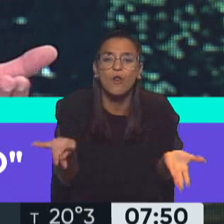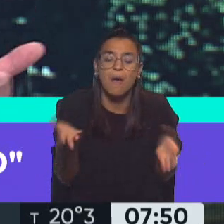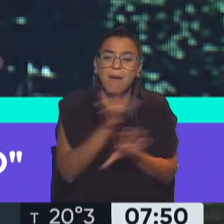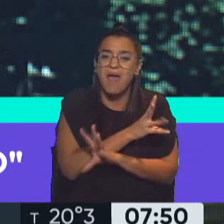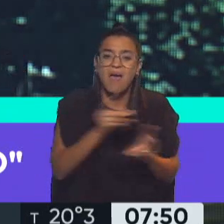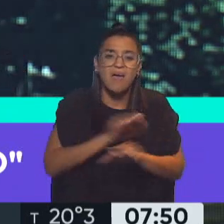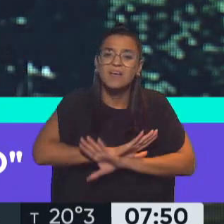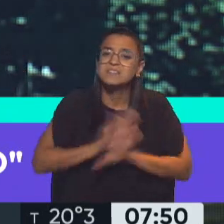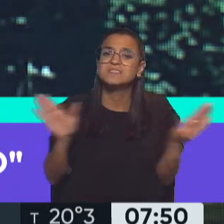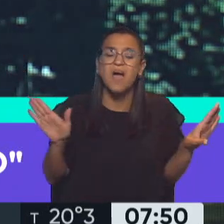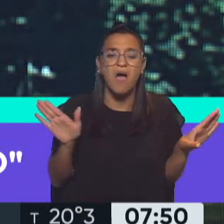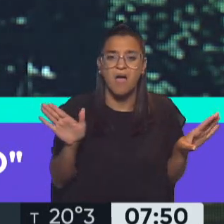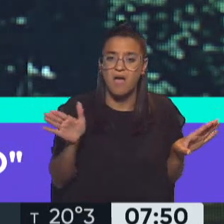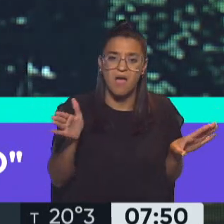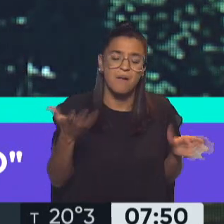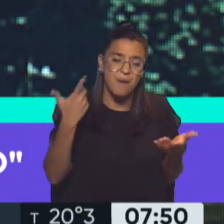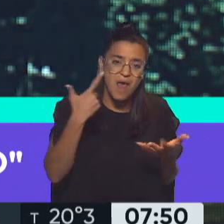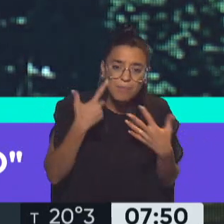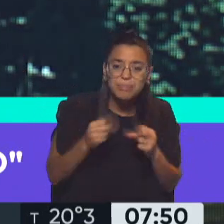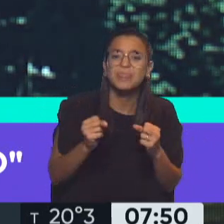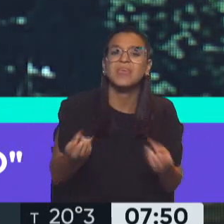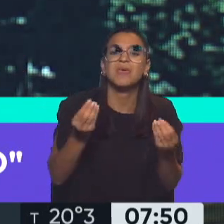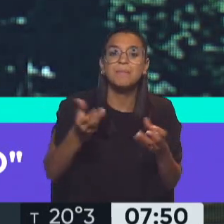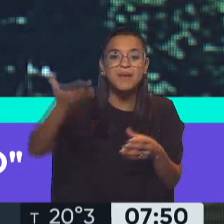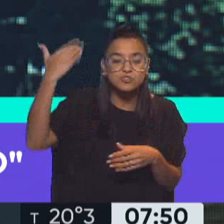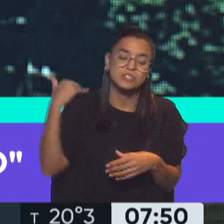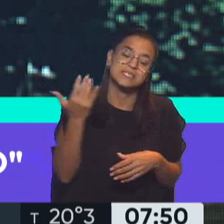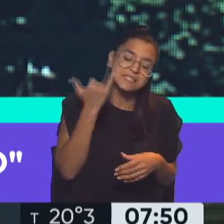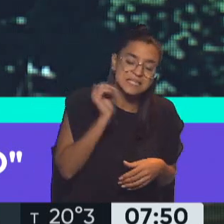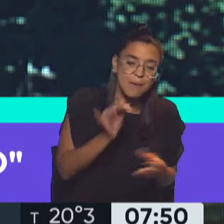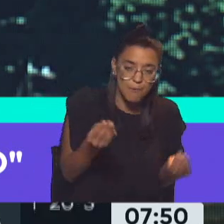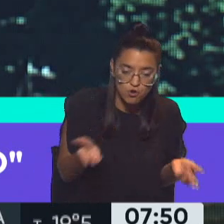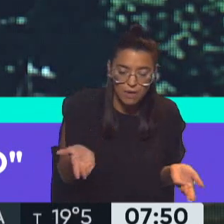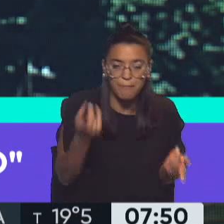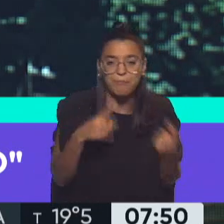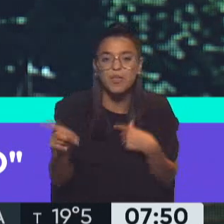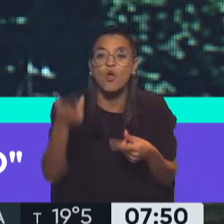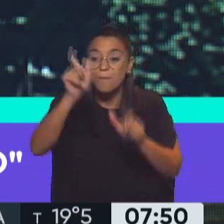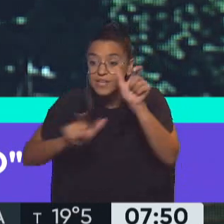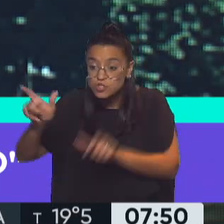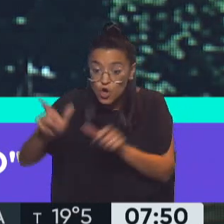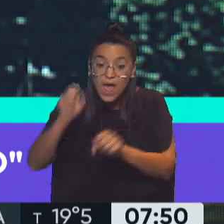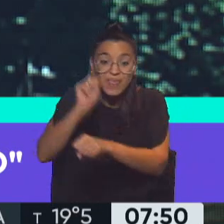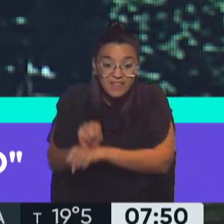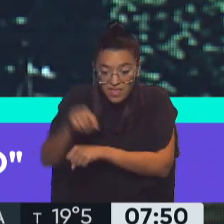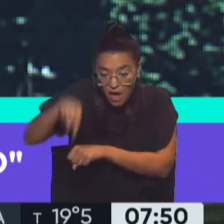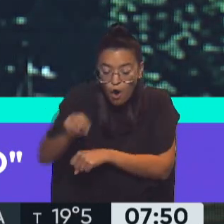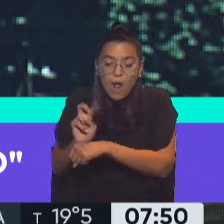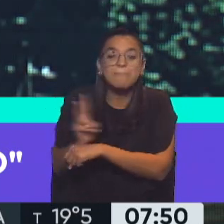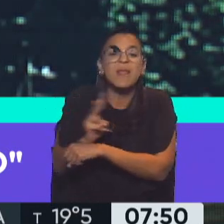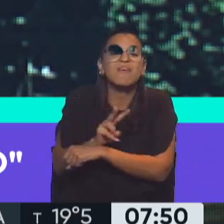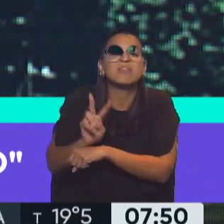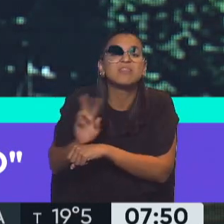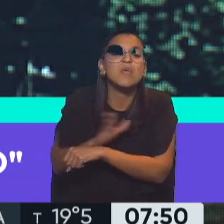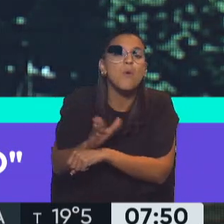terminar justamente de dilucidar lo que pasó? Ya sabemos. Pero, ¿qué va a suceder con aquellas personas efectivas que están detenidos, prisiones preventivas,